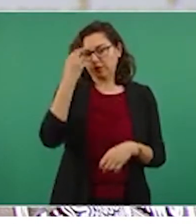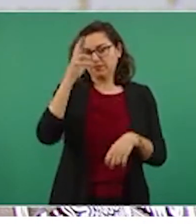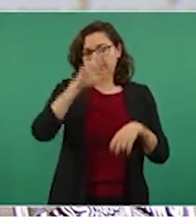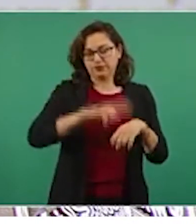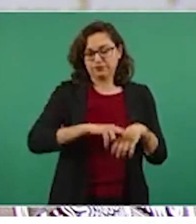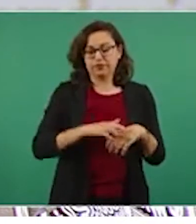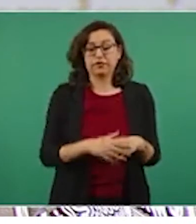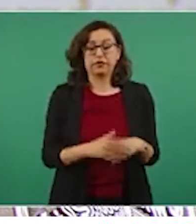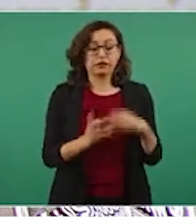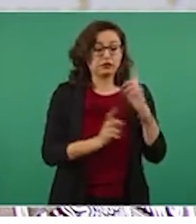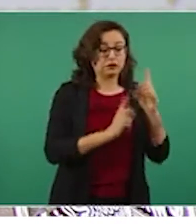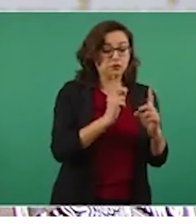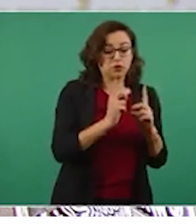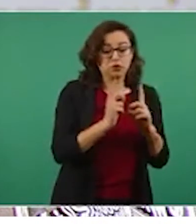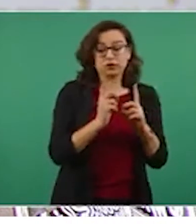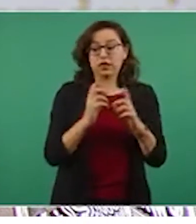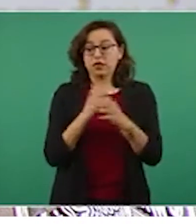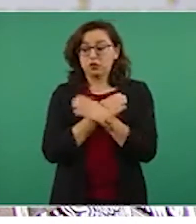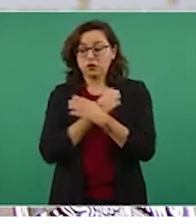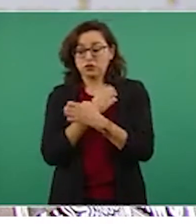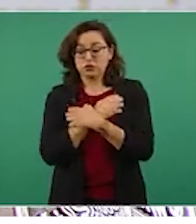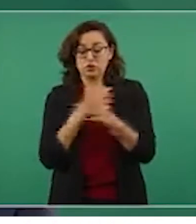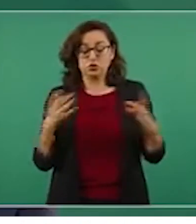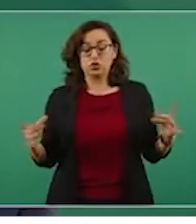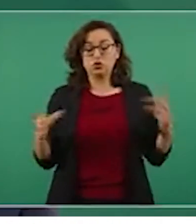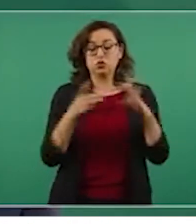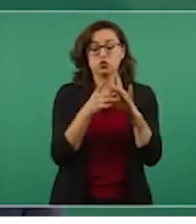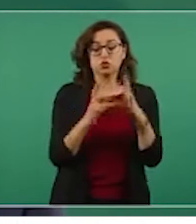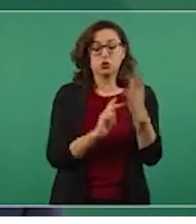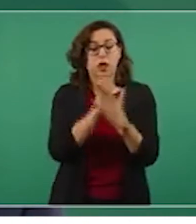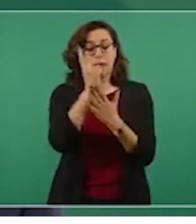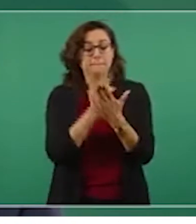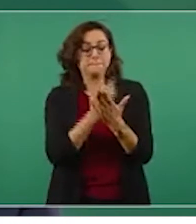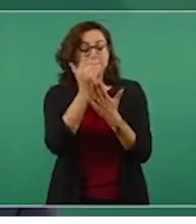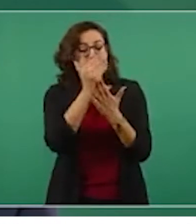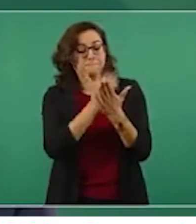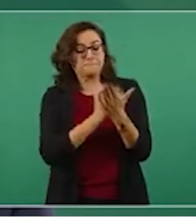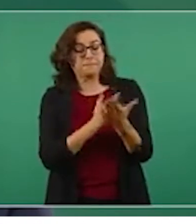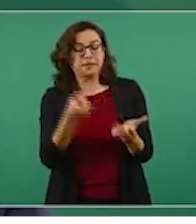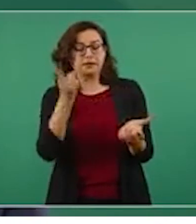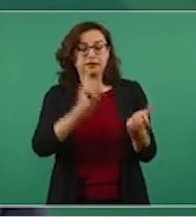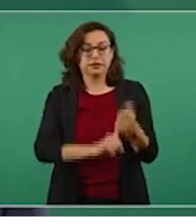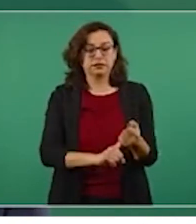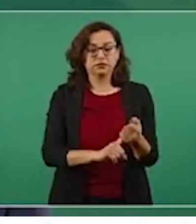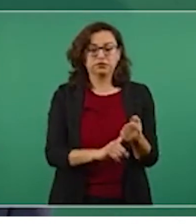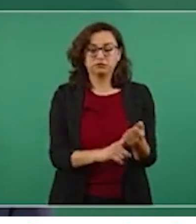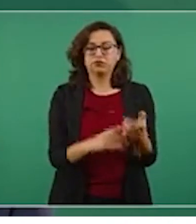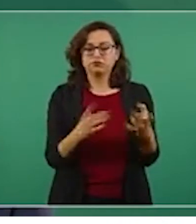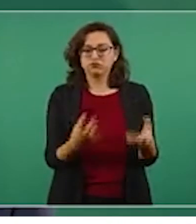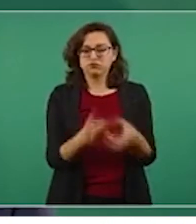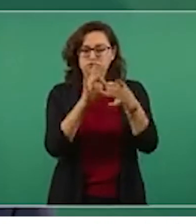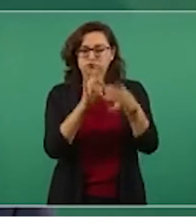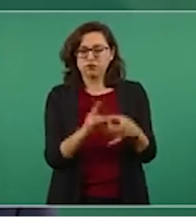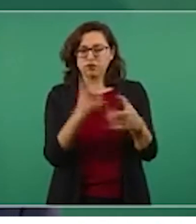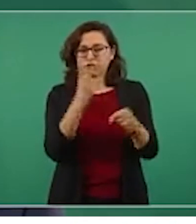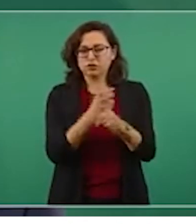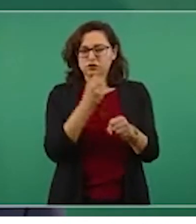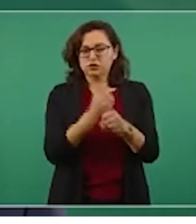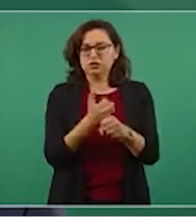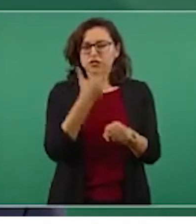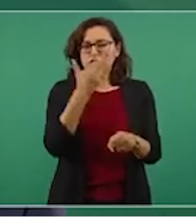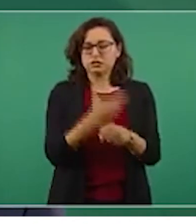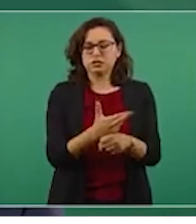educativo y para efectos de los planes y programas de estudio estos fueron estructurados por la Subsecretaría